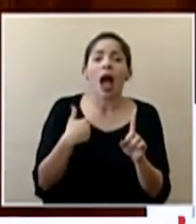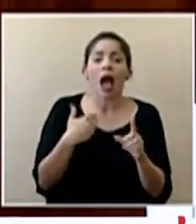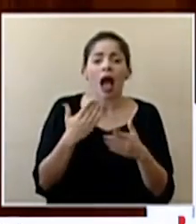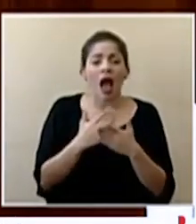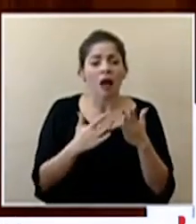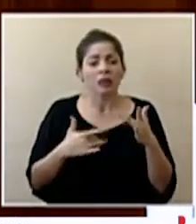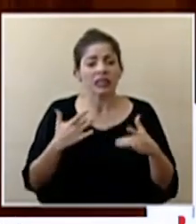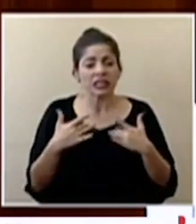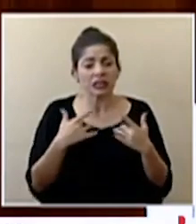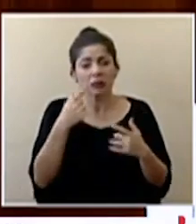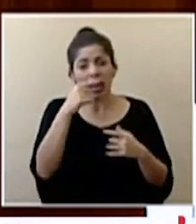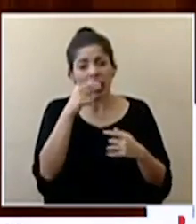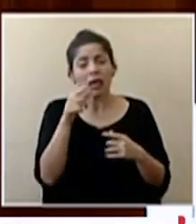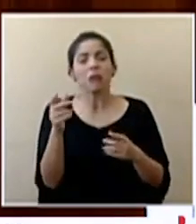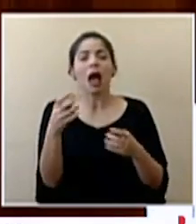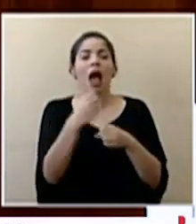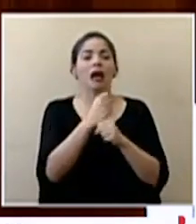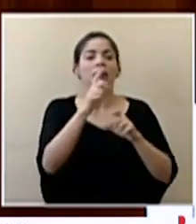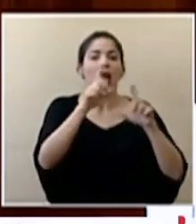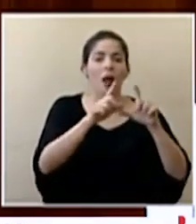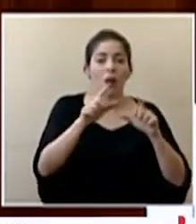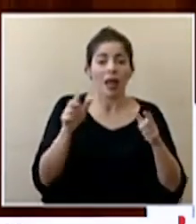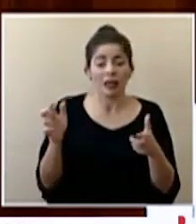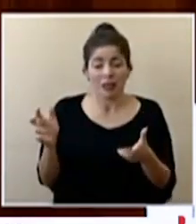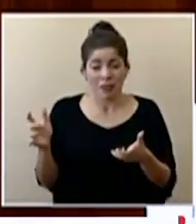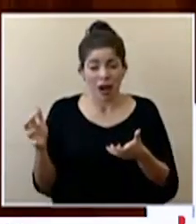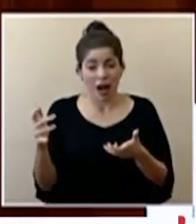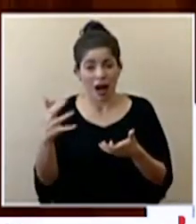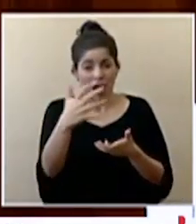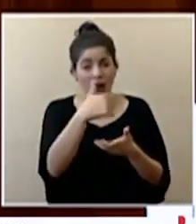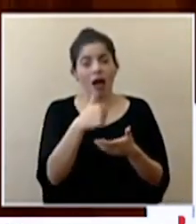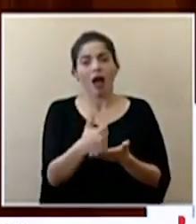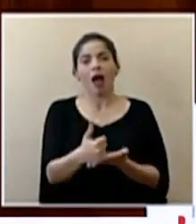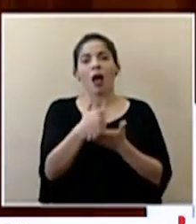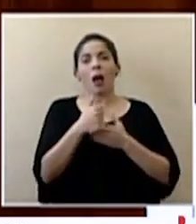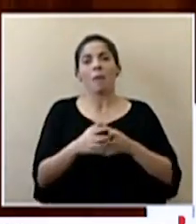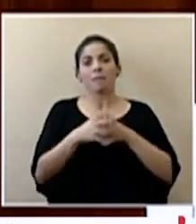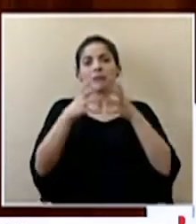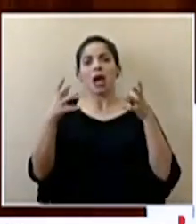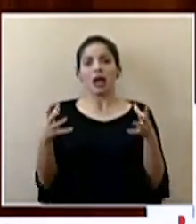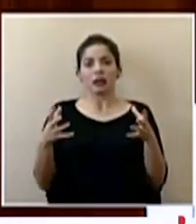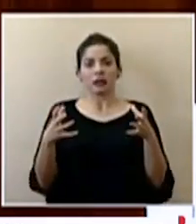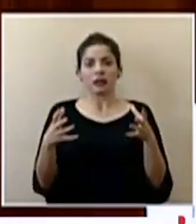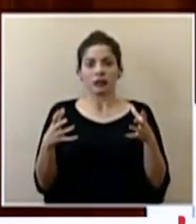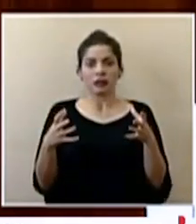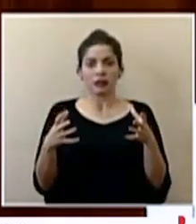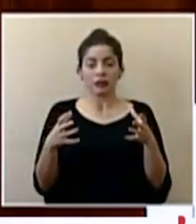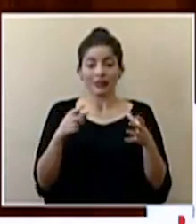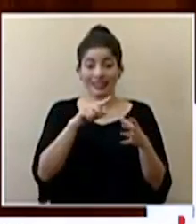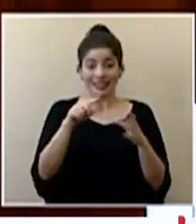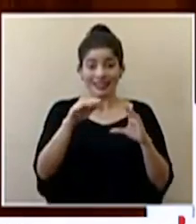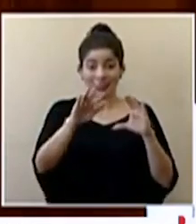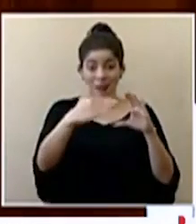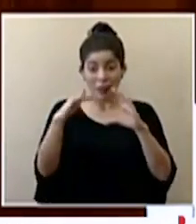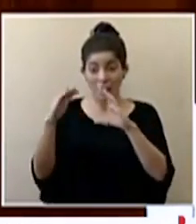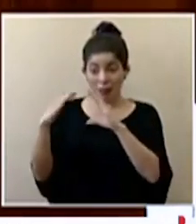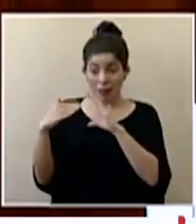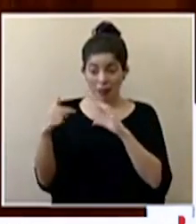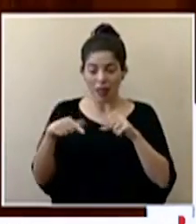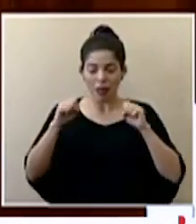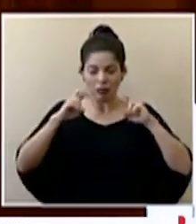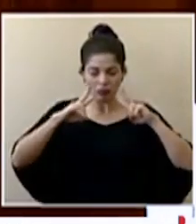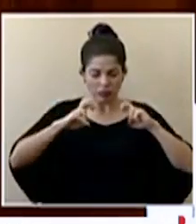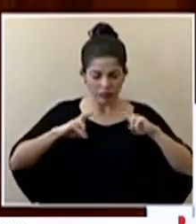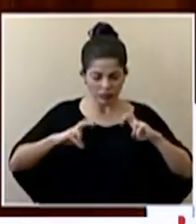síntomas respiratorios vamos a tener entonces esa capacidad aumentada de que se envíen esas muestras y van a ser